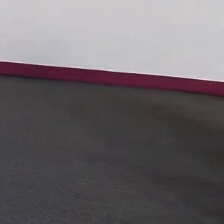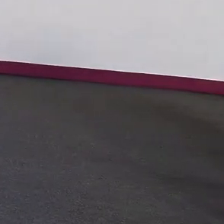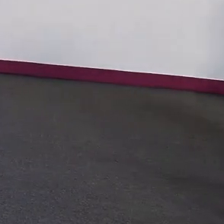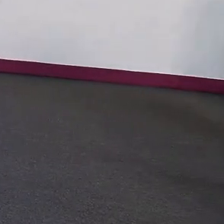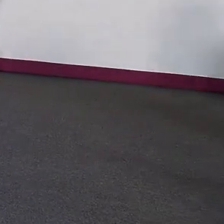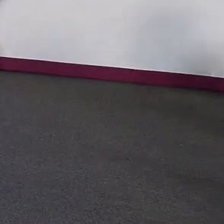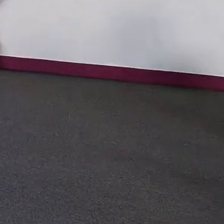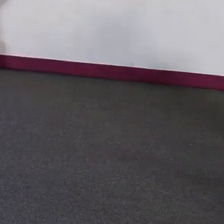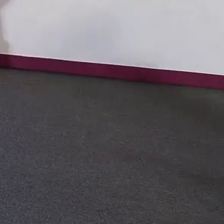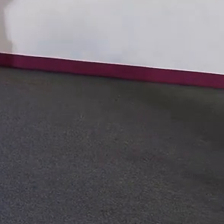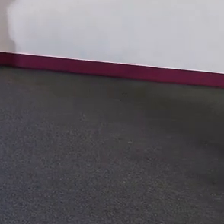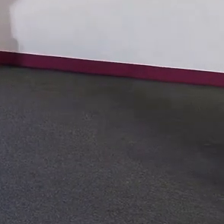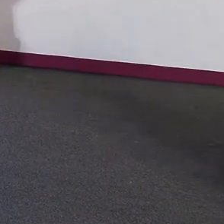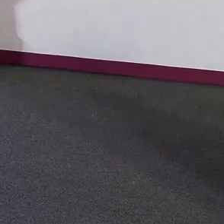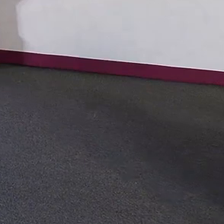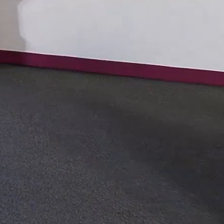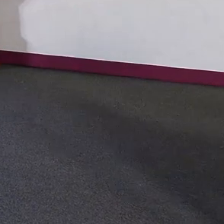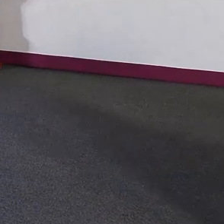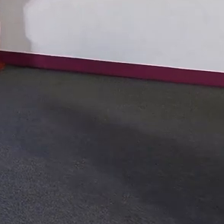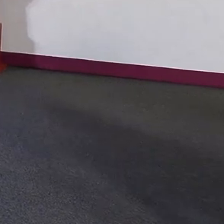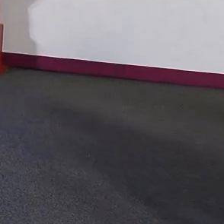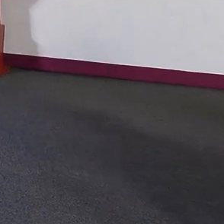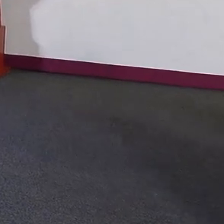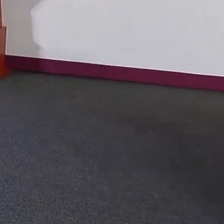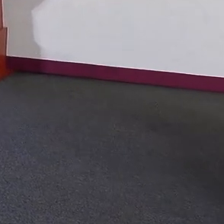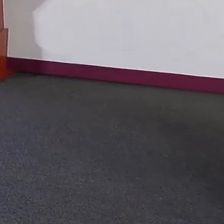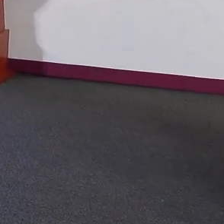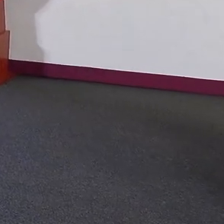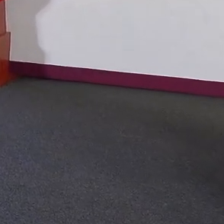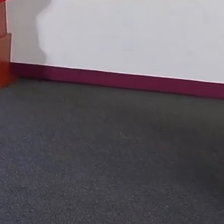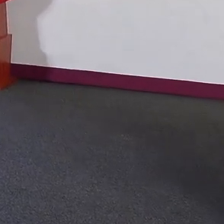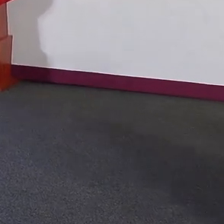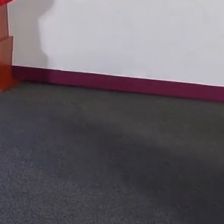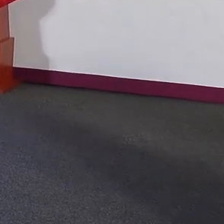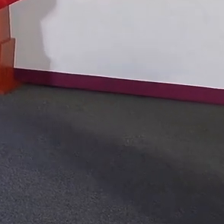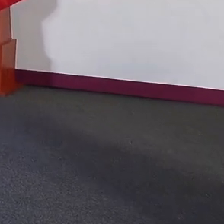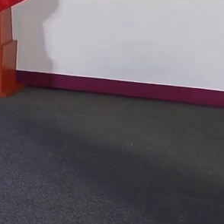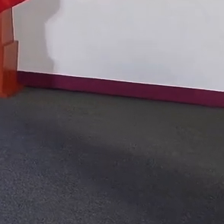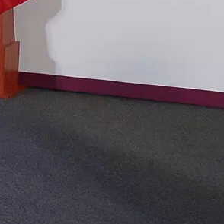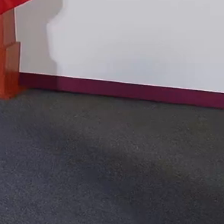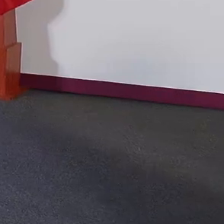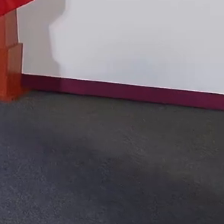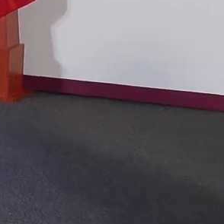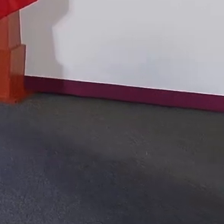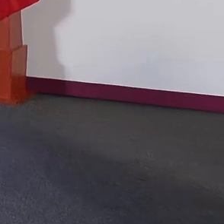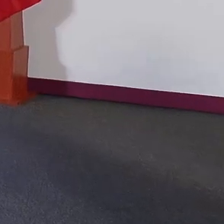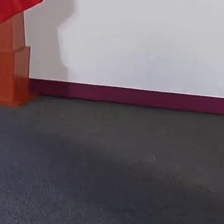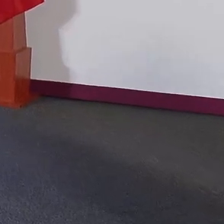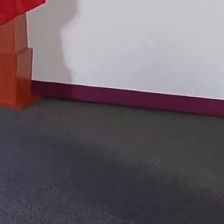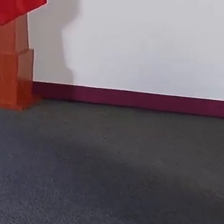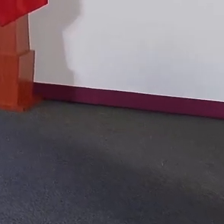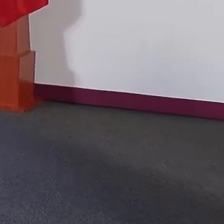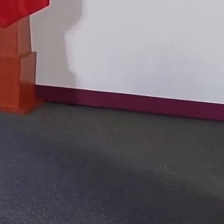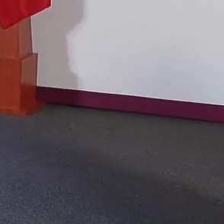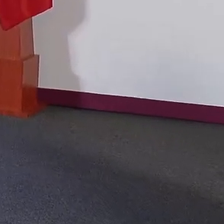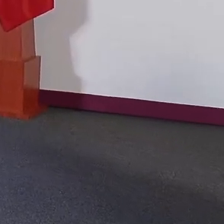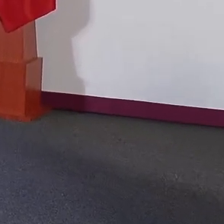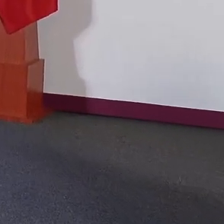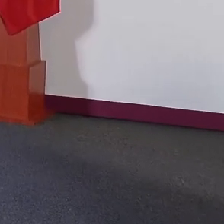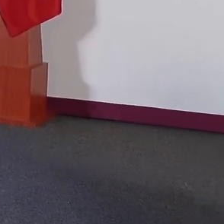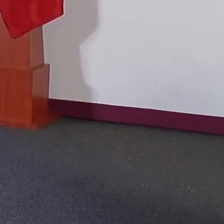Buenos días, el día de hoy vamos a hablar sobre